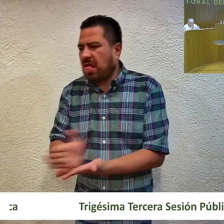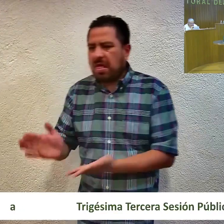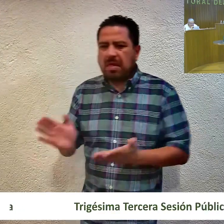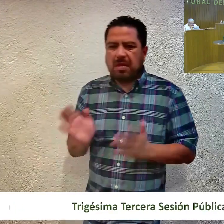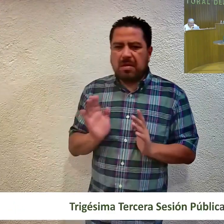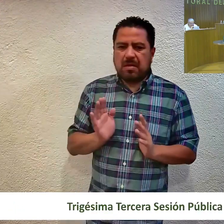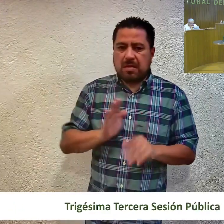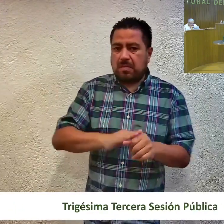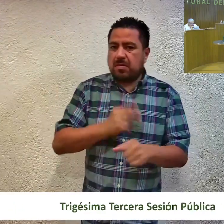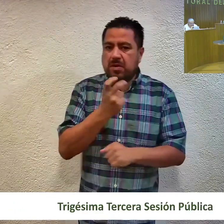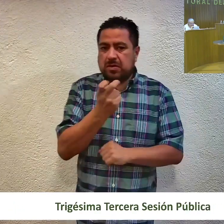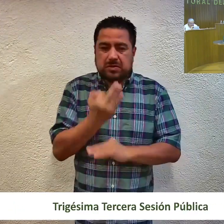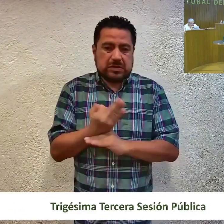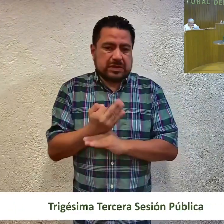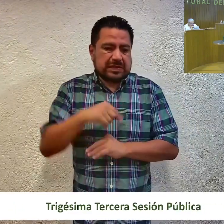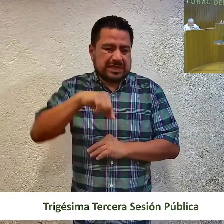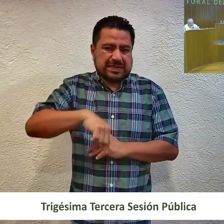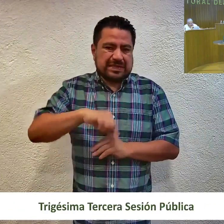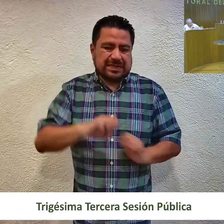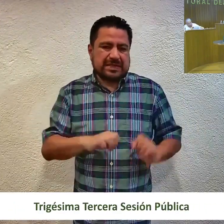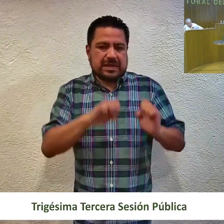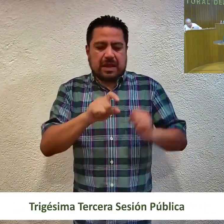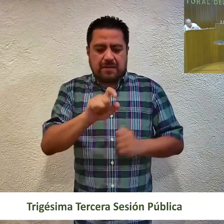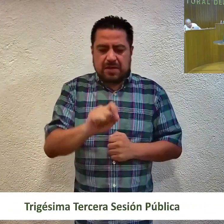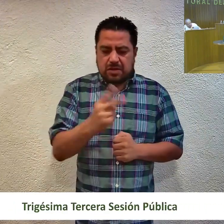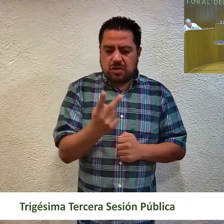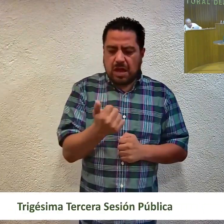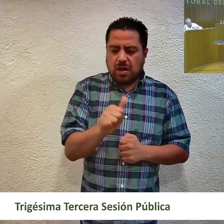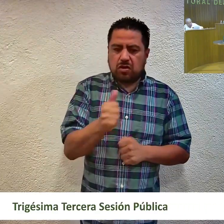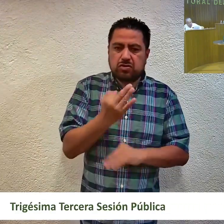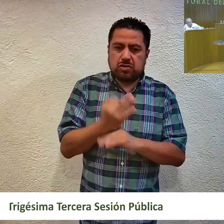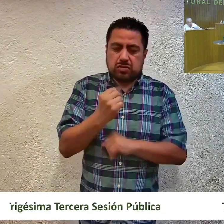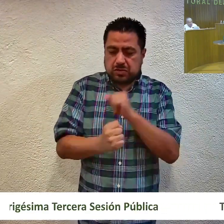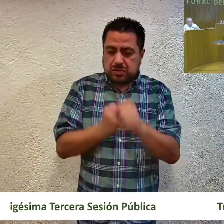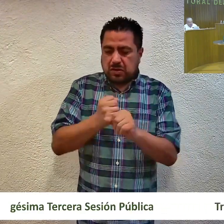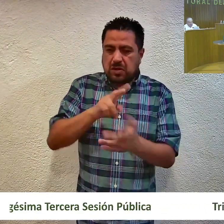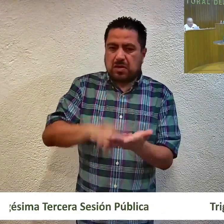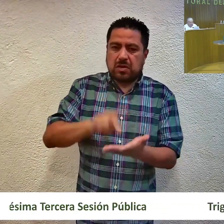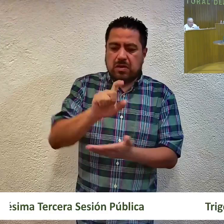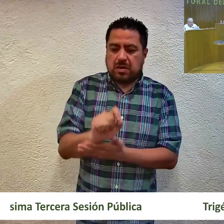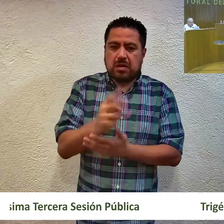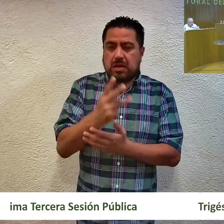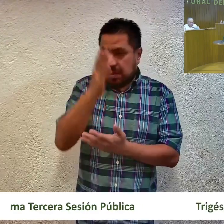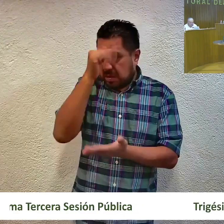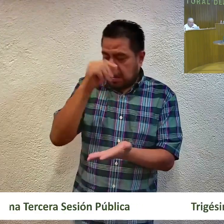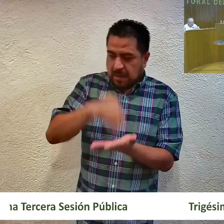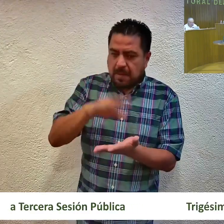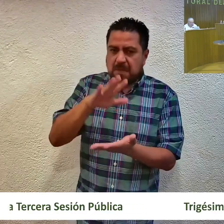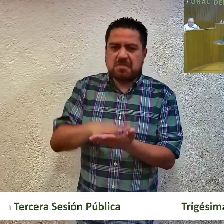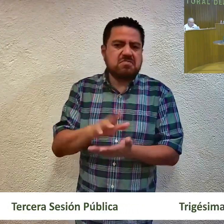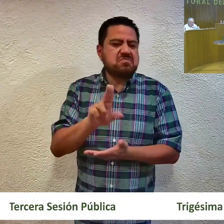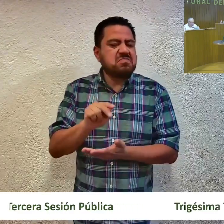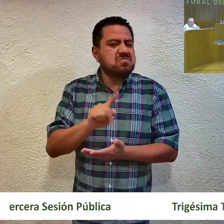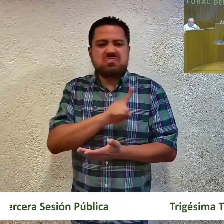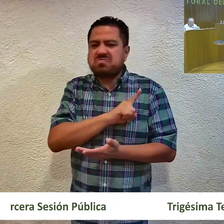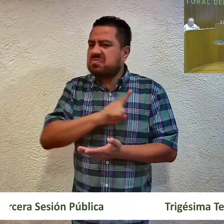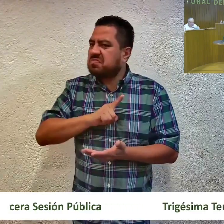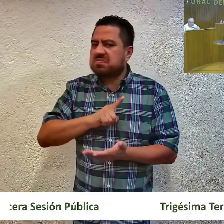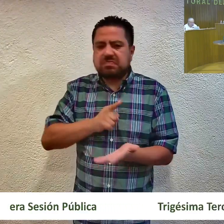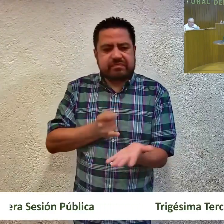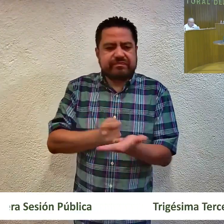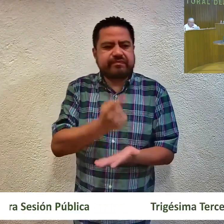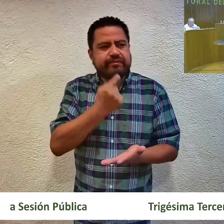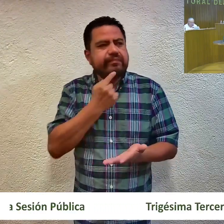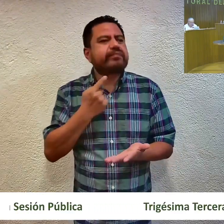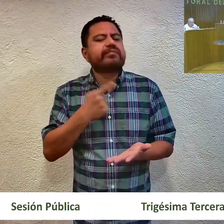Por lo tanto, este órgano jurisdiccional, con fecha 22 de agosto del año en curso, emitió el acuerdo plenario dentro del cual declaró incumplida su sentencia por la autoridad